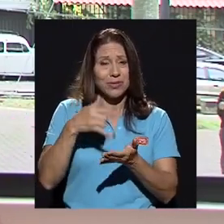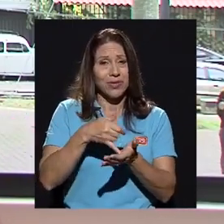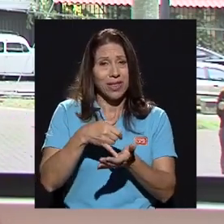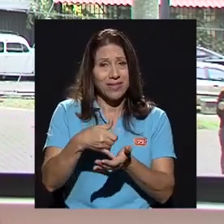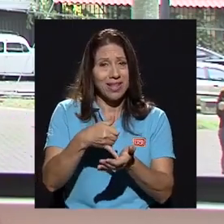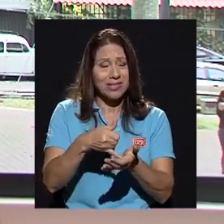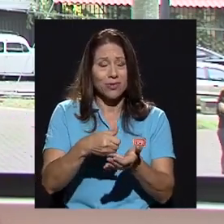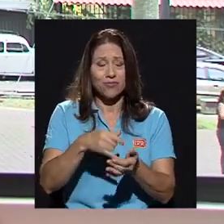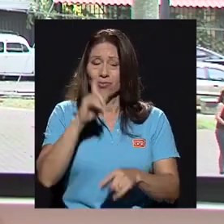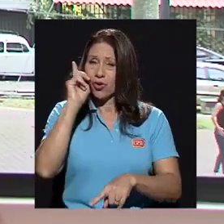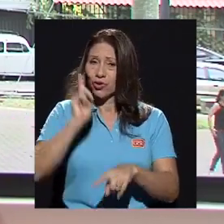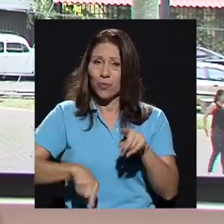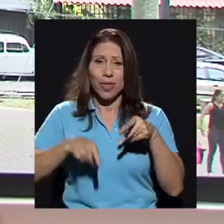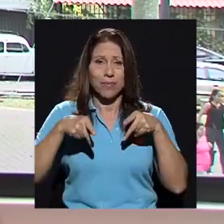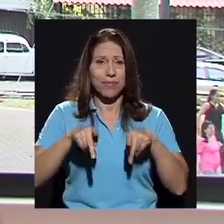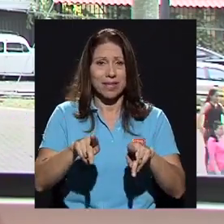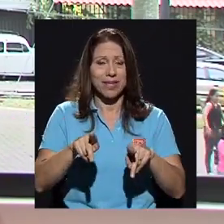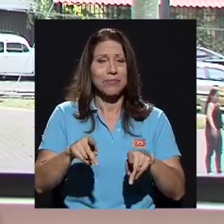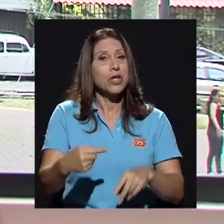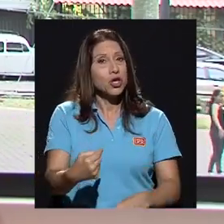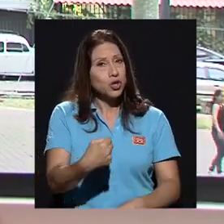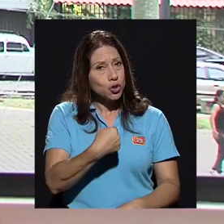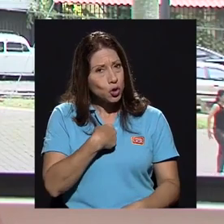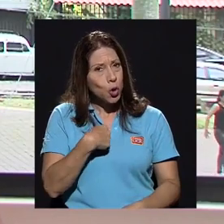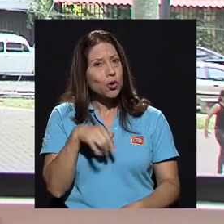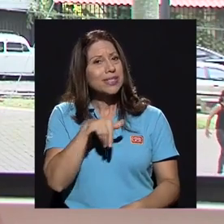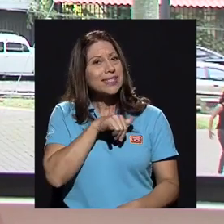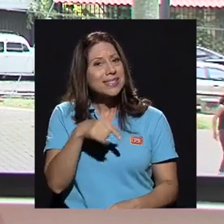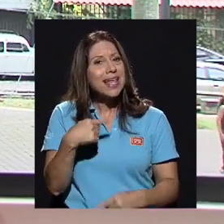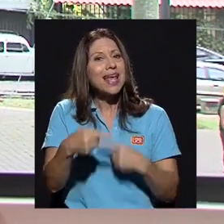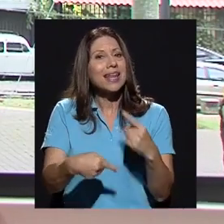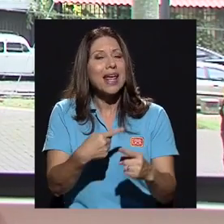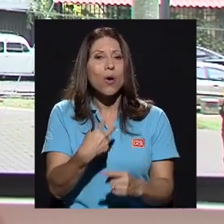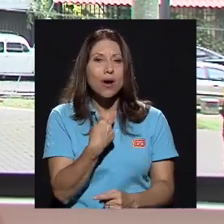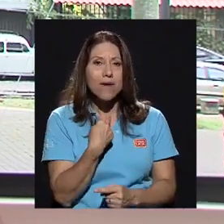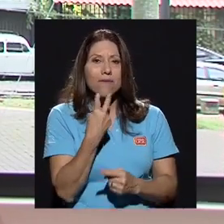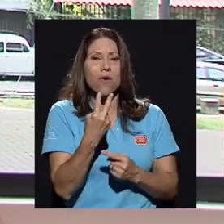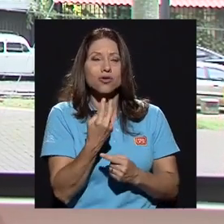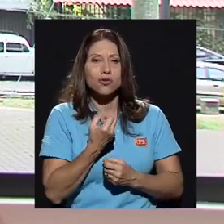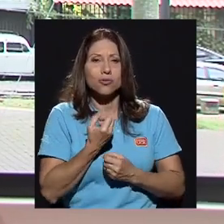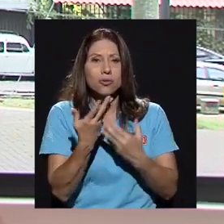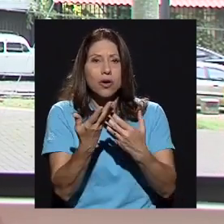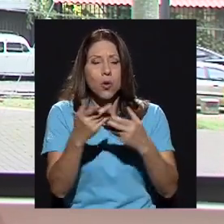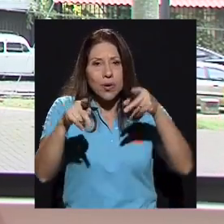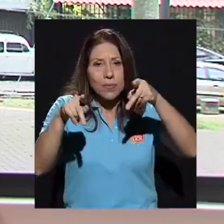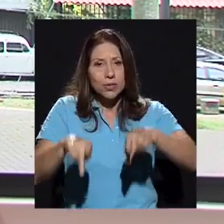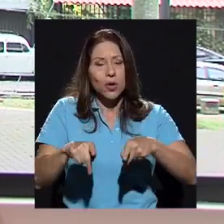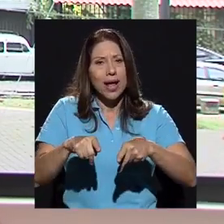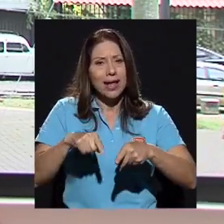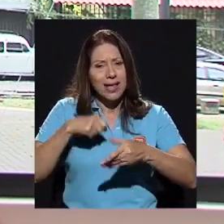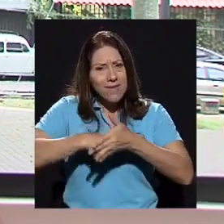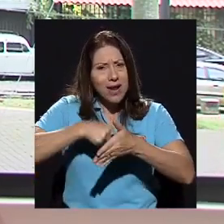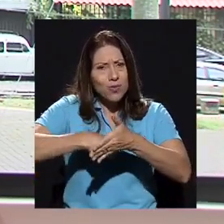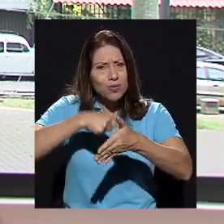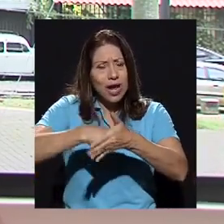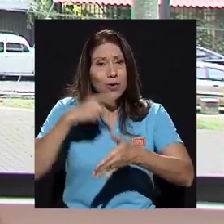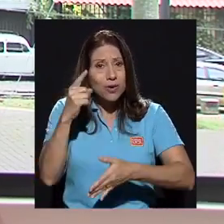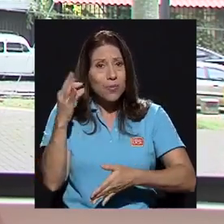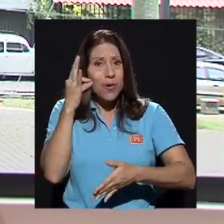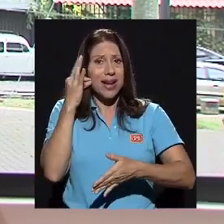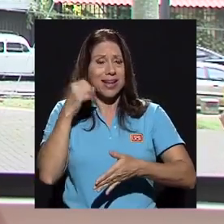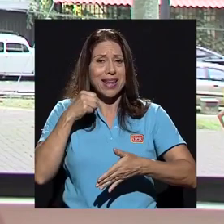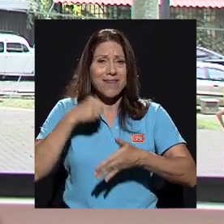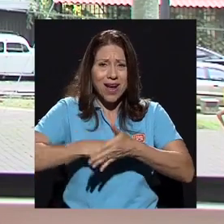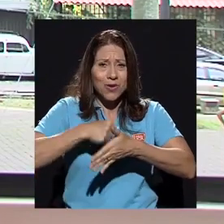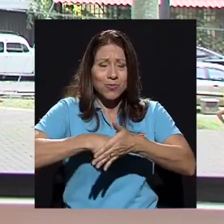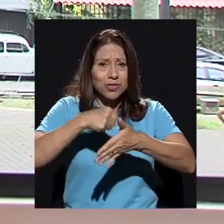sería una de esas voces y sería también una persona que vaya a luchar, y una mujer que vaya a luchar por,